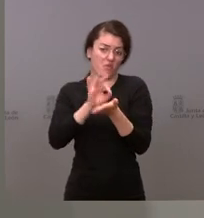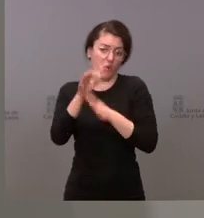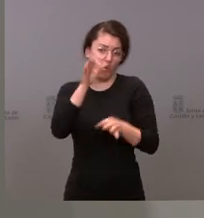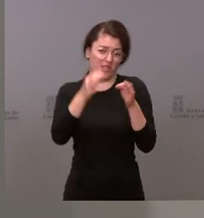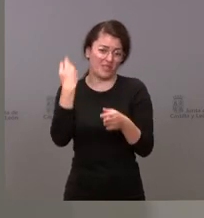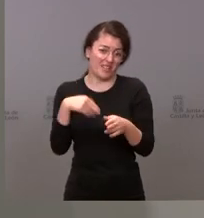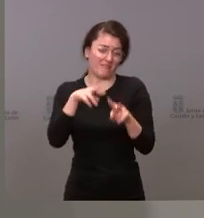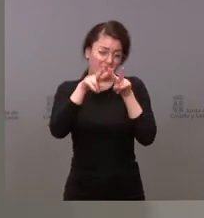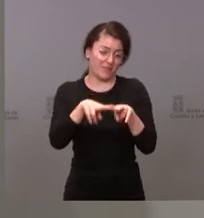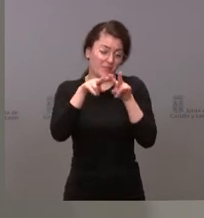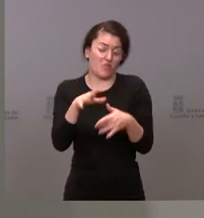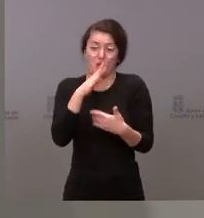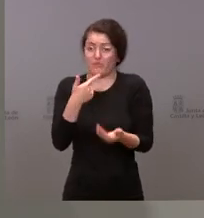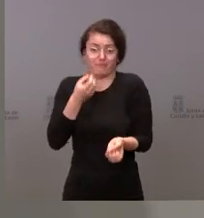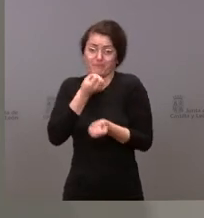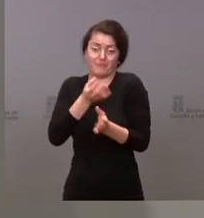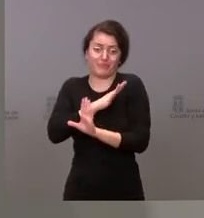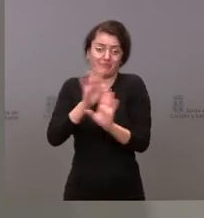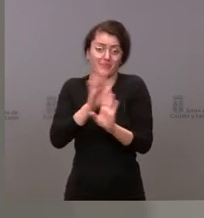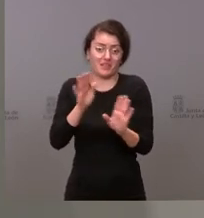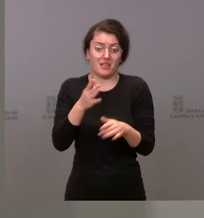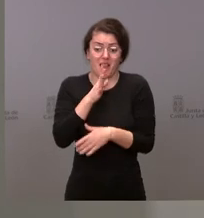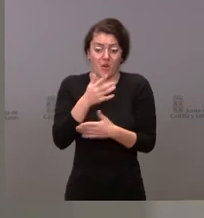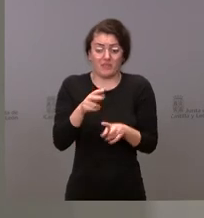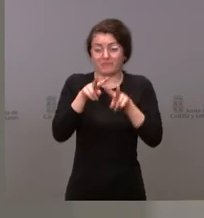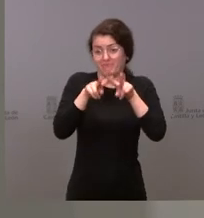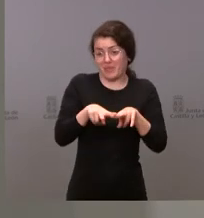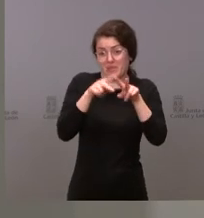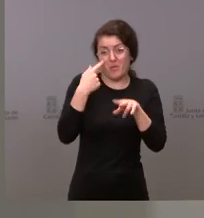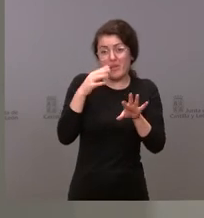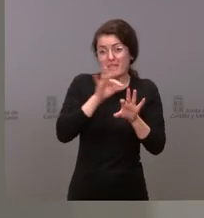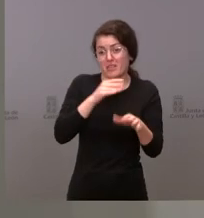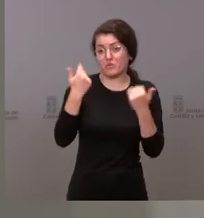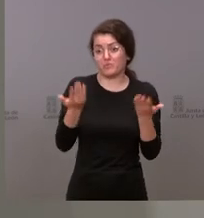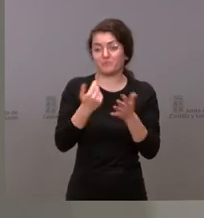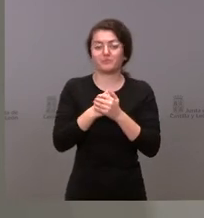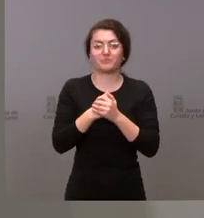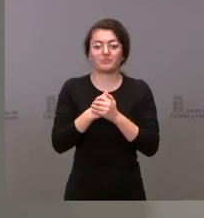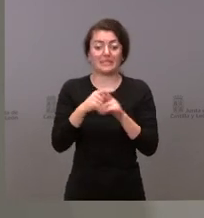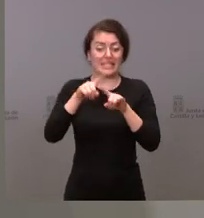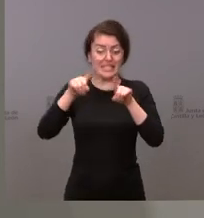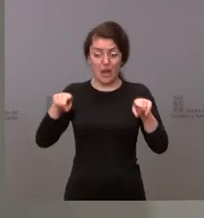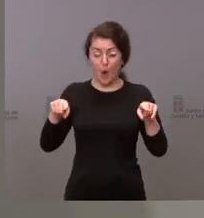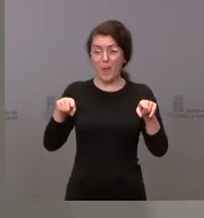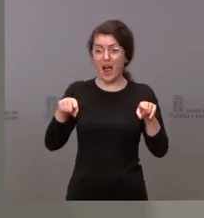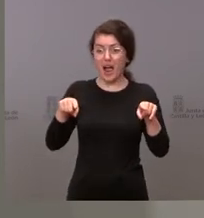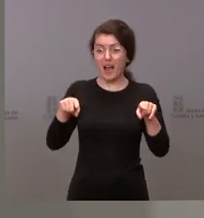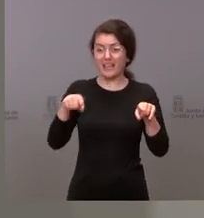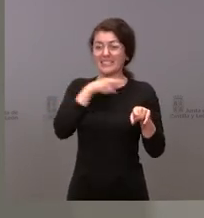más información que se está revisando esta decisión sobre si Segovia se siente bien tratada o no